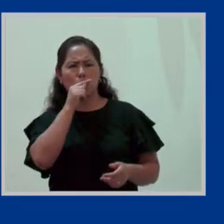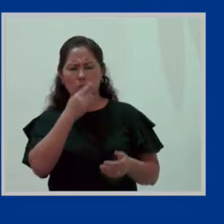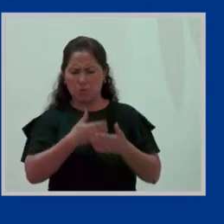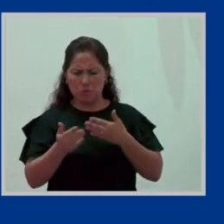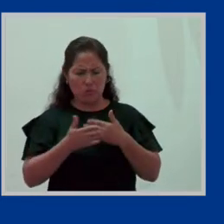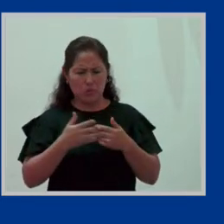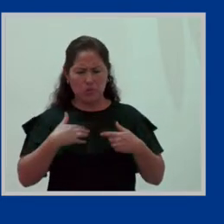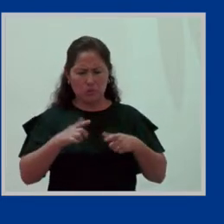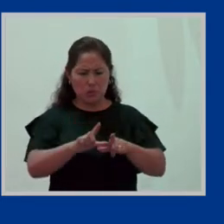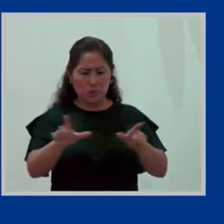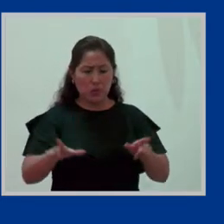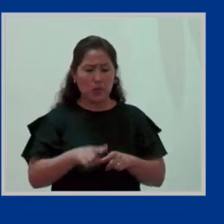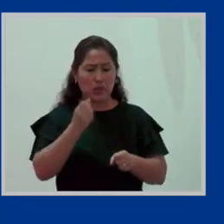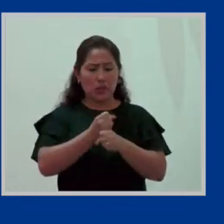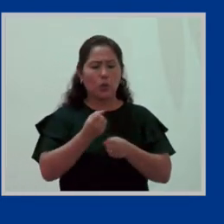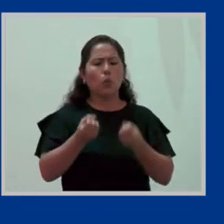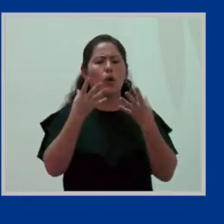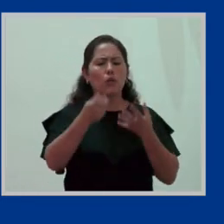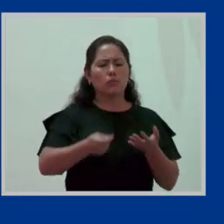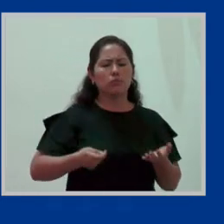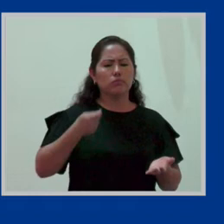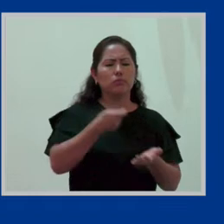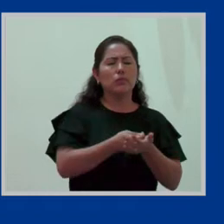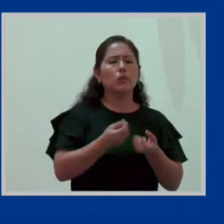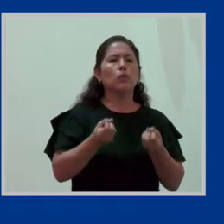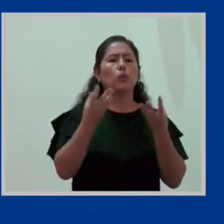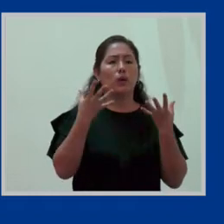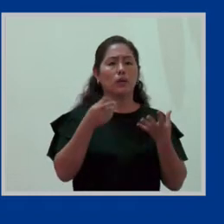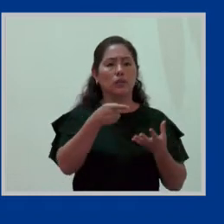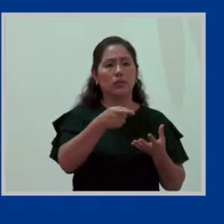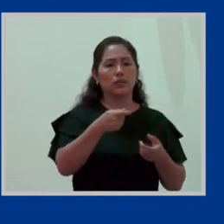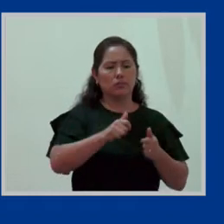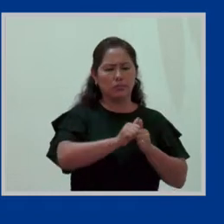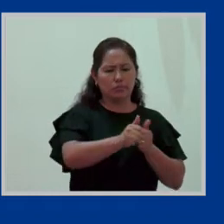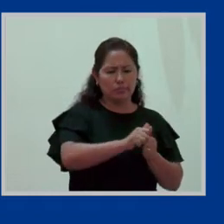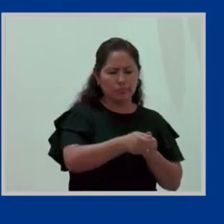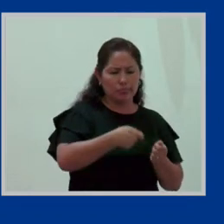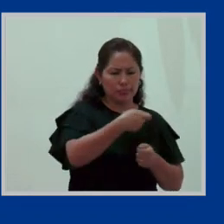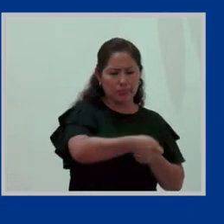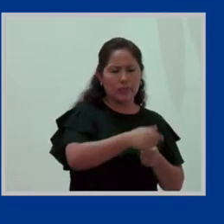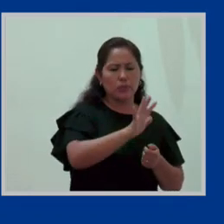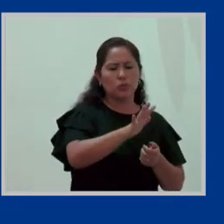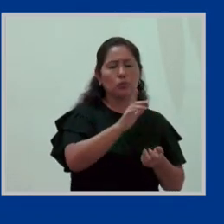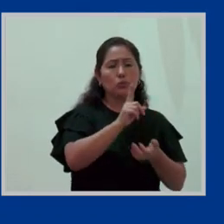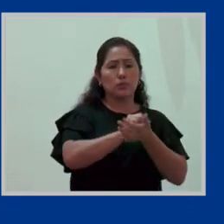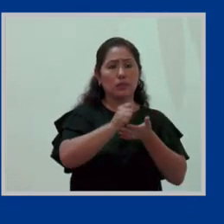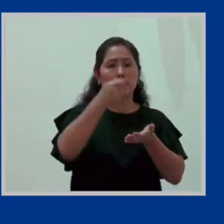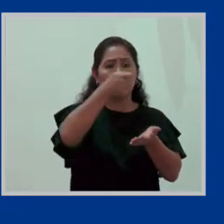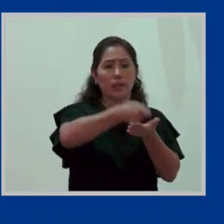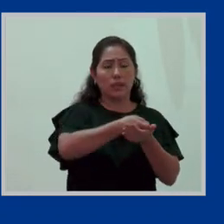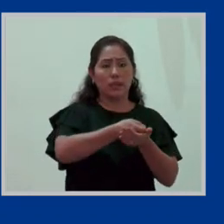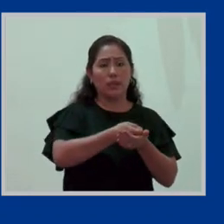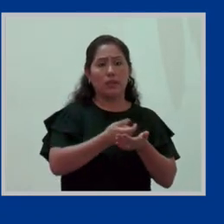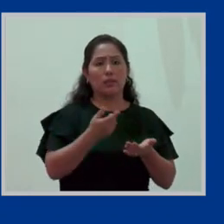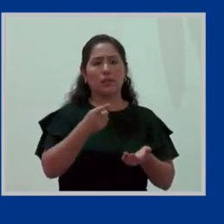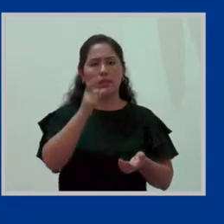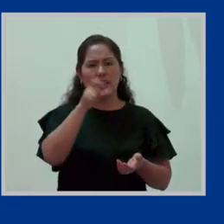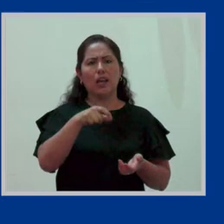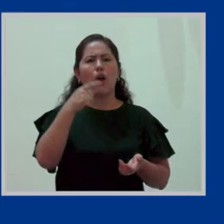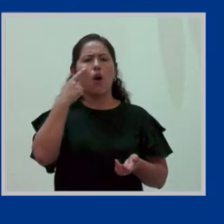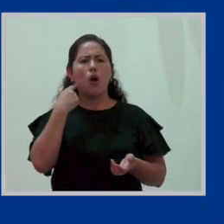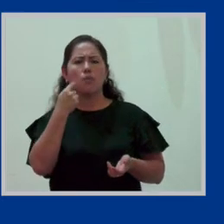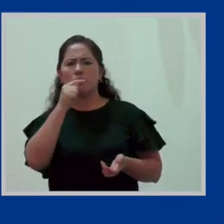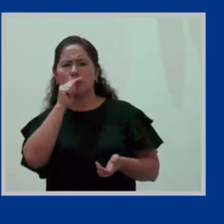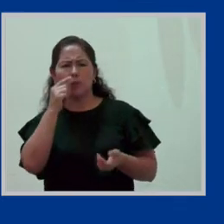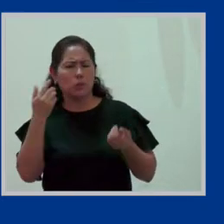¿ese puesto de trabajo cuánto vale para tu organización? Esa remuneración, esa banda salarial que estipules, sea quien sea que